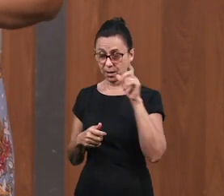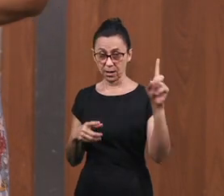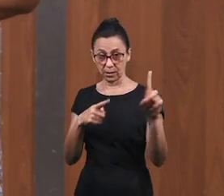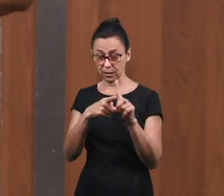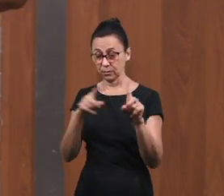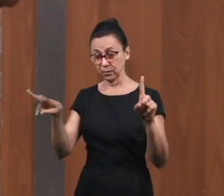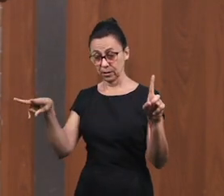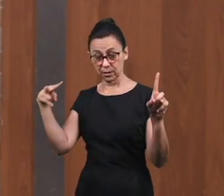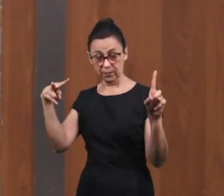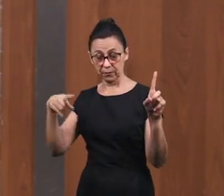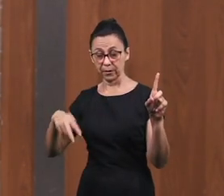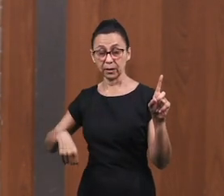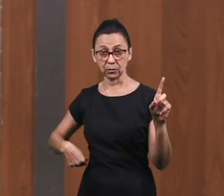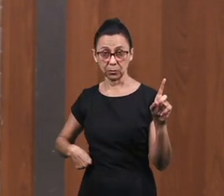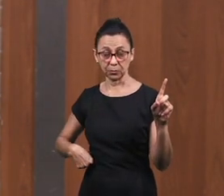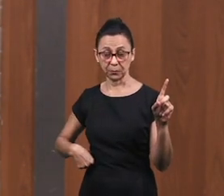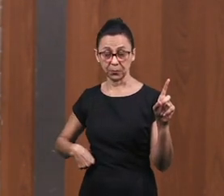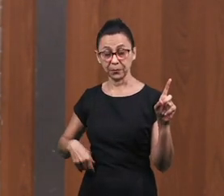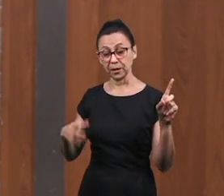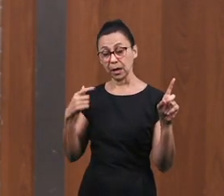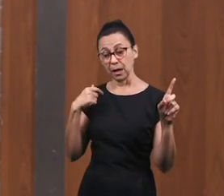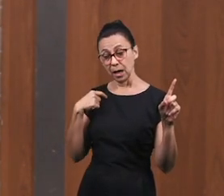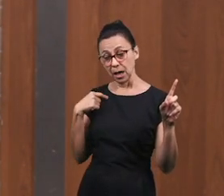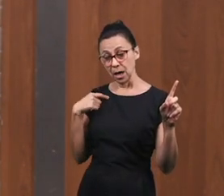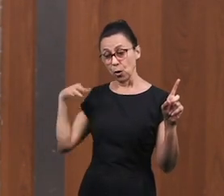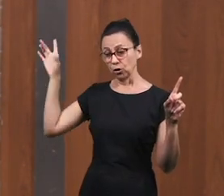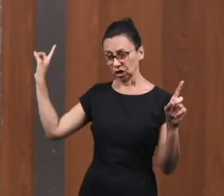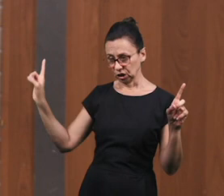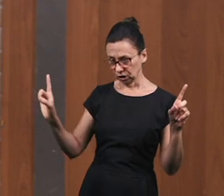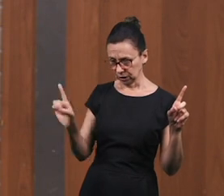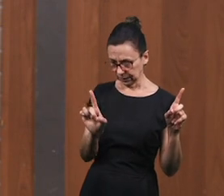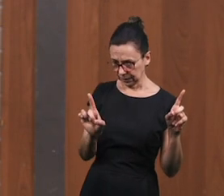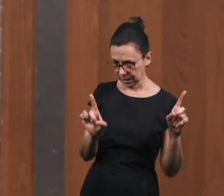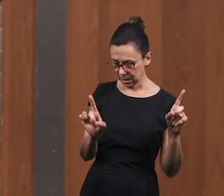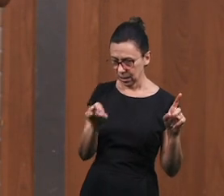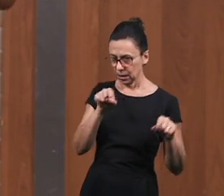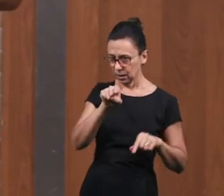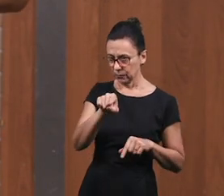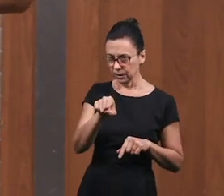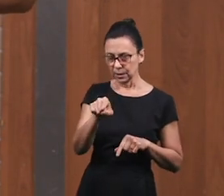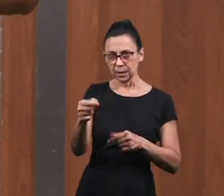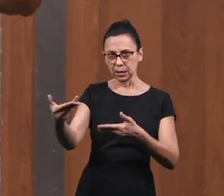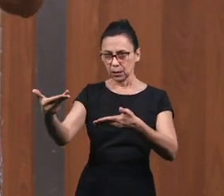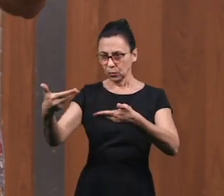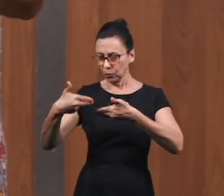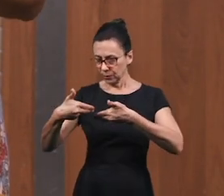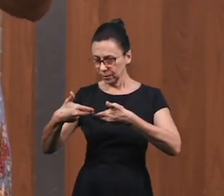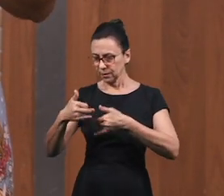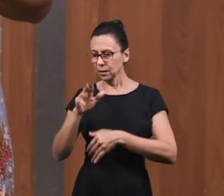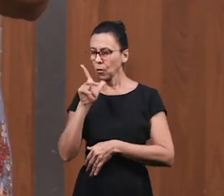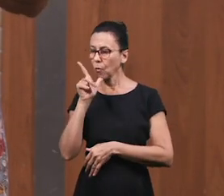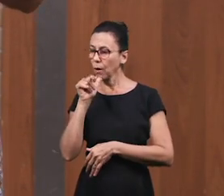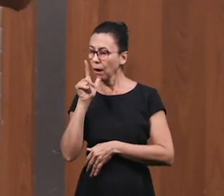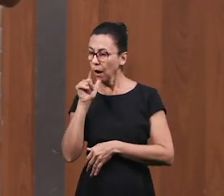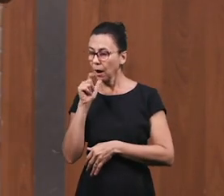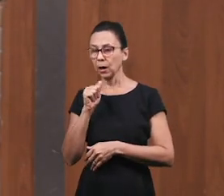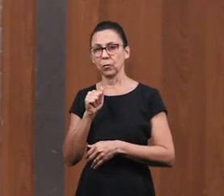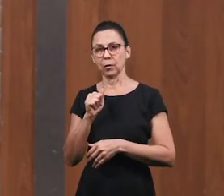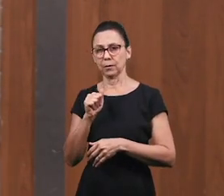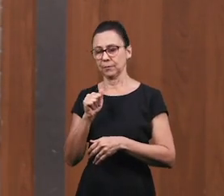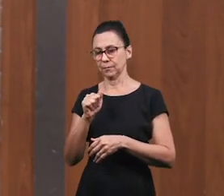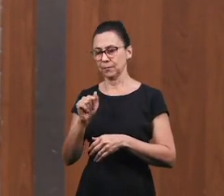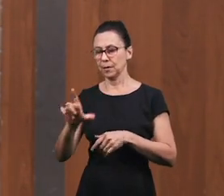Tú No me ofreciste Agua para lavar mis pies Pero esta mujer No paró de llorar